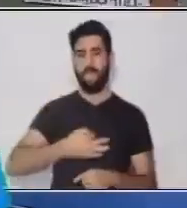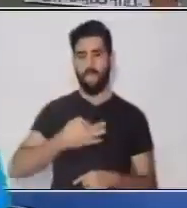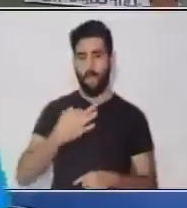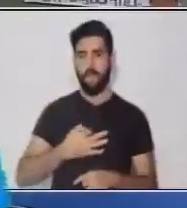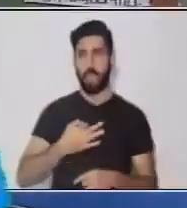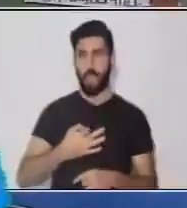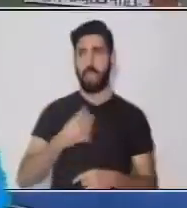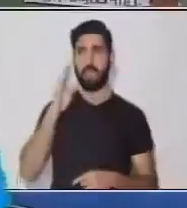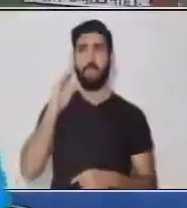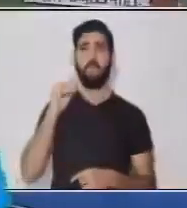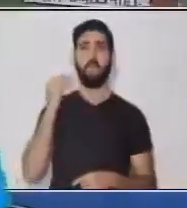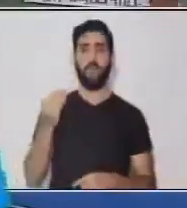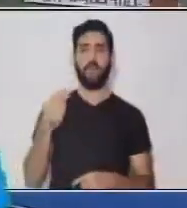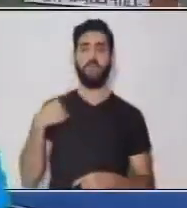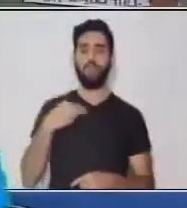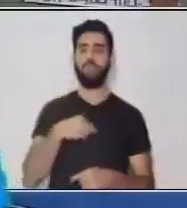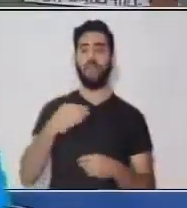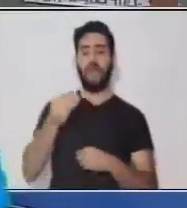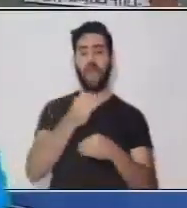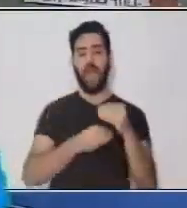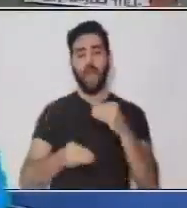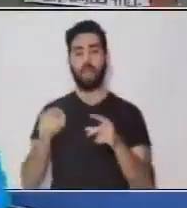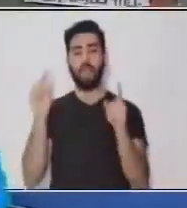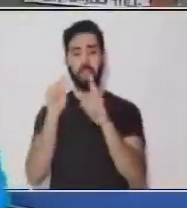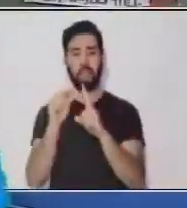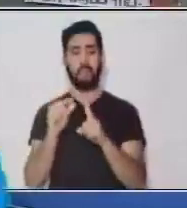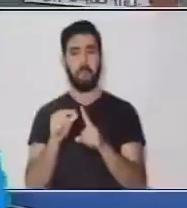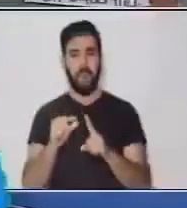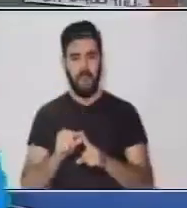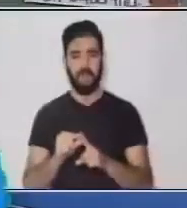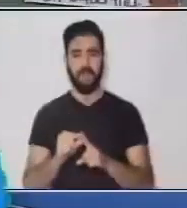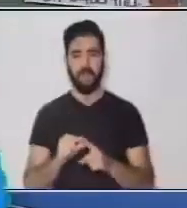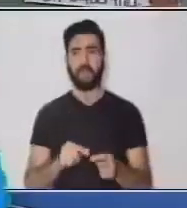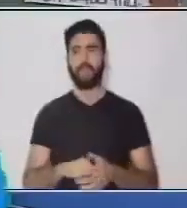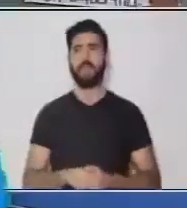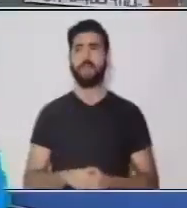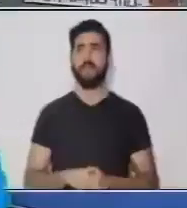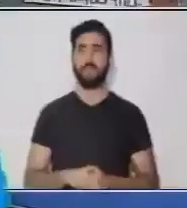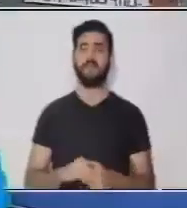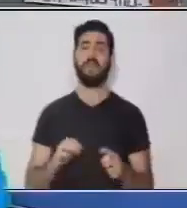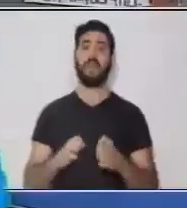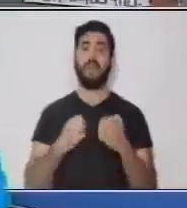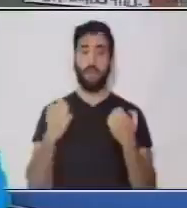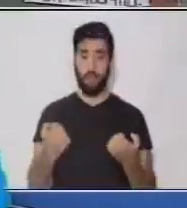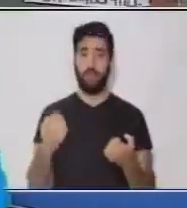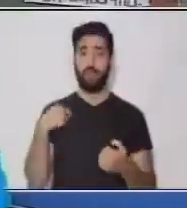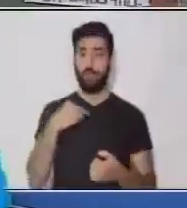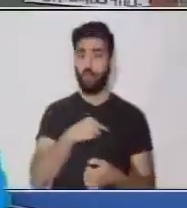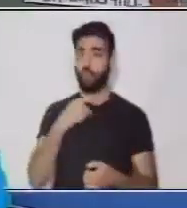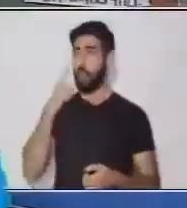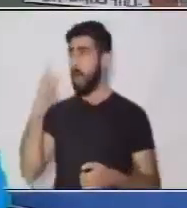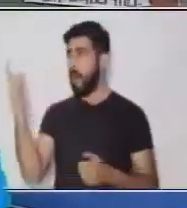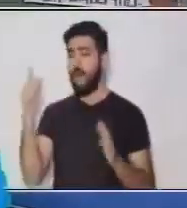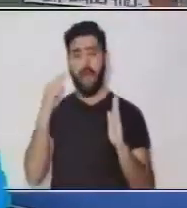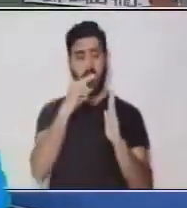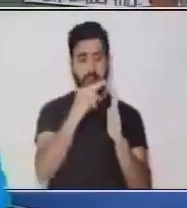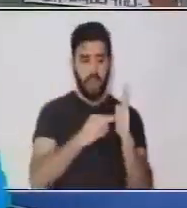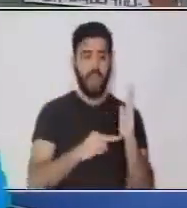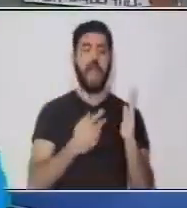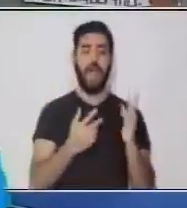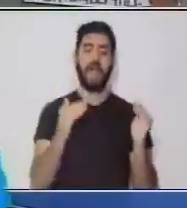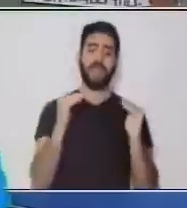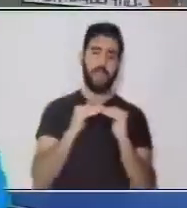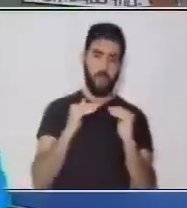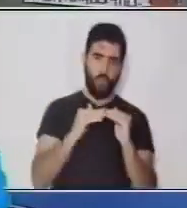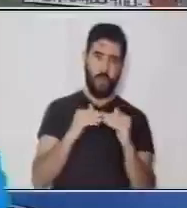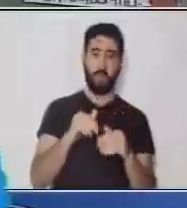transformamos... Las palabras... Excelente. Entonces... Si lo volvemos a leer... Nos va a quedar... Igual...